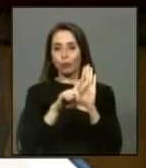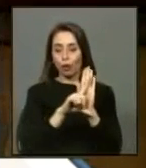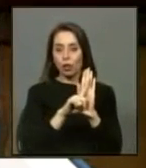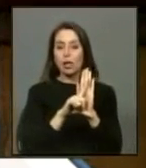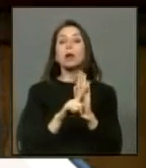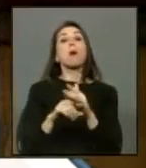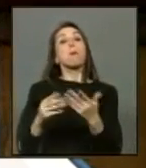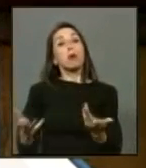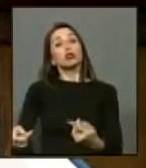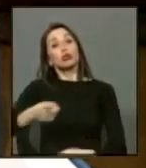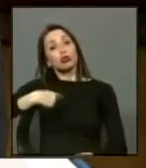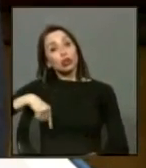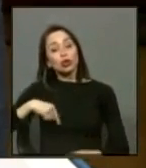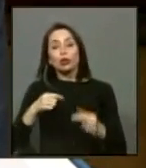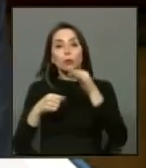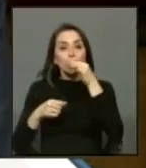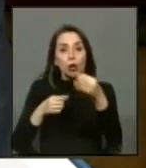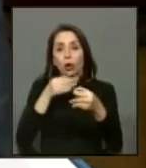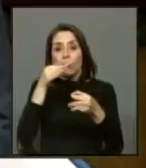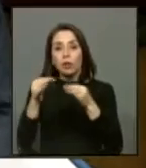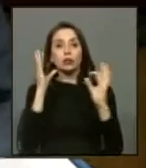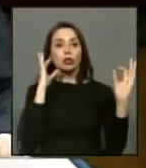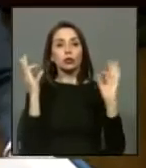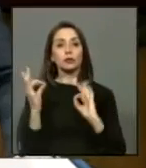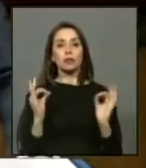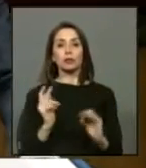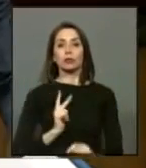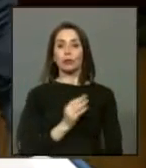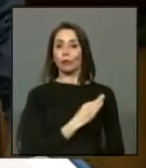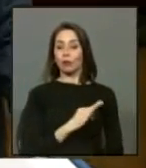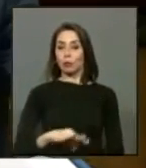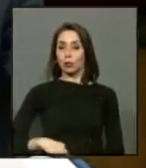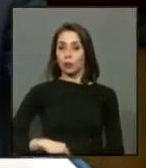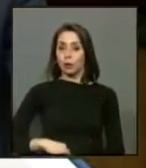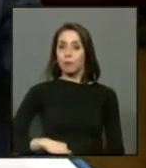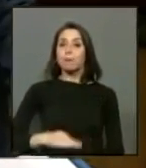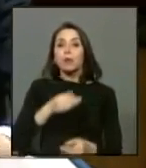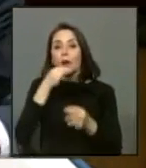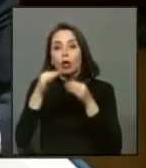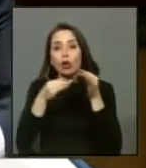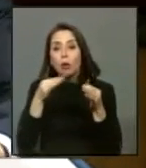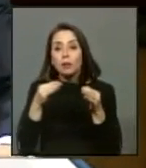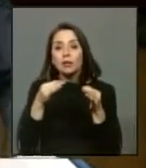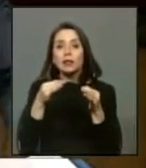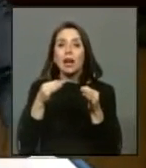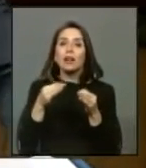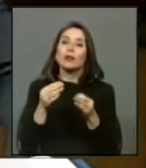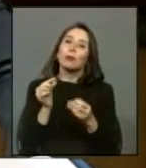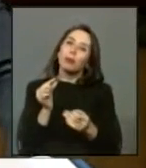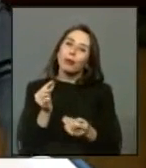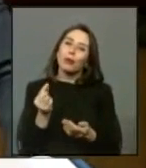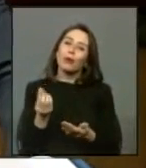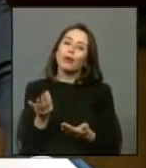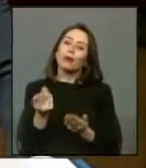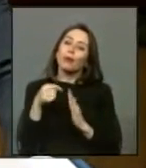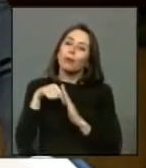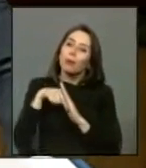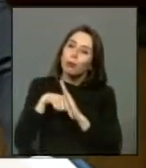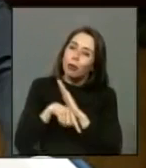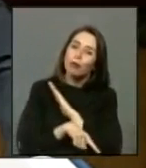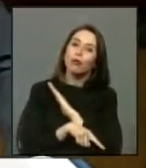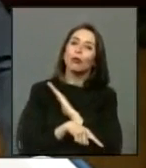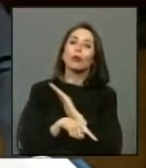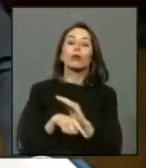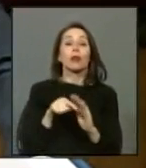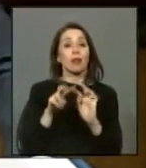hacer comentarios señoras y señores parlamentarios comentarios un poquito más profundos sobre el